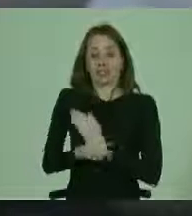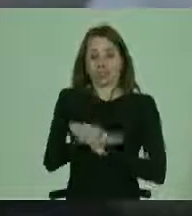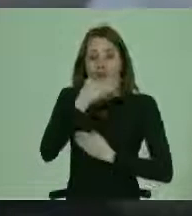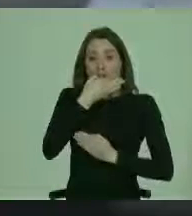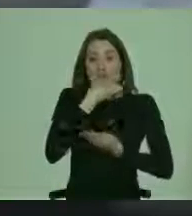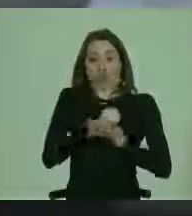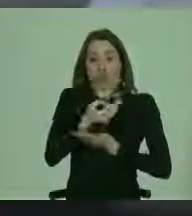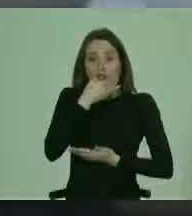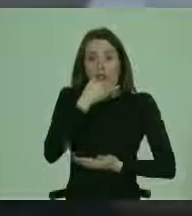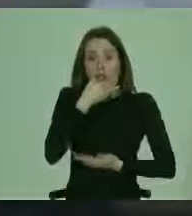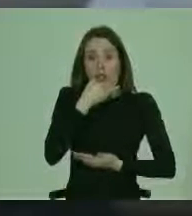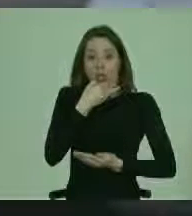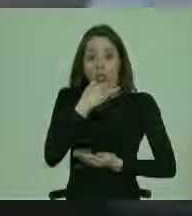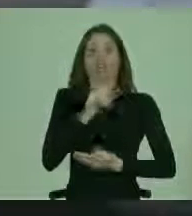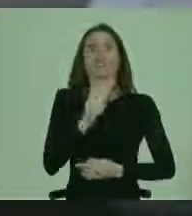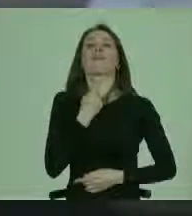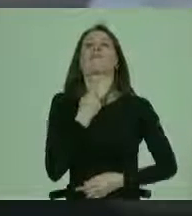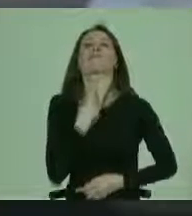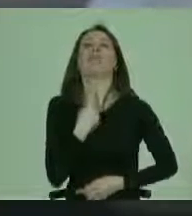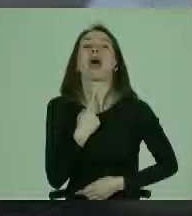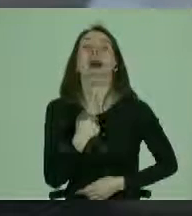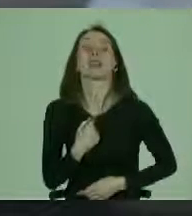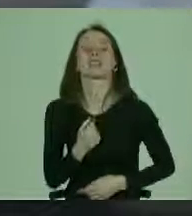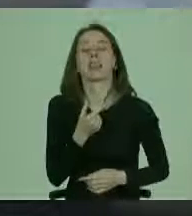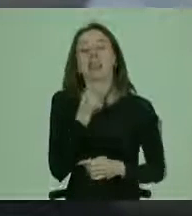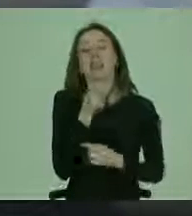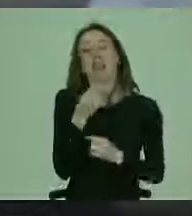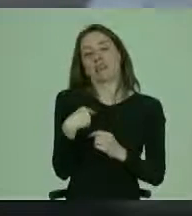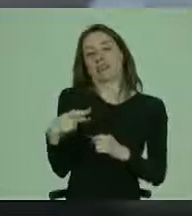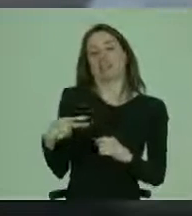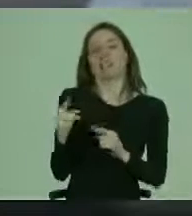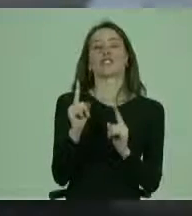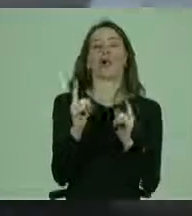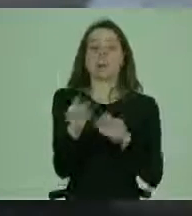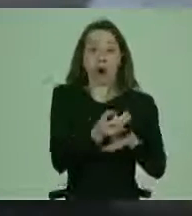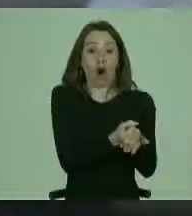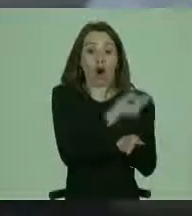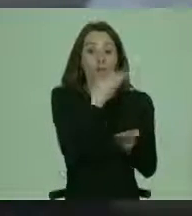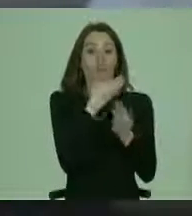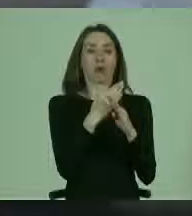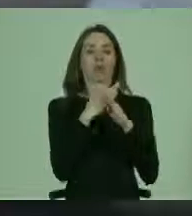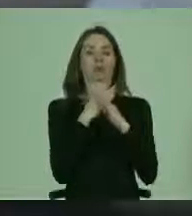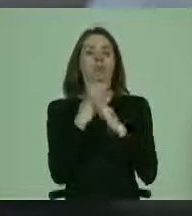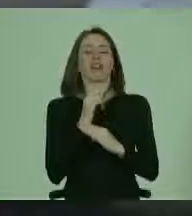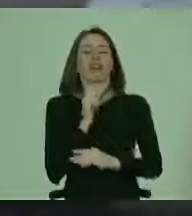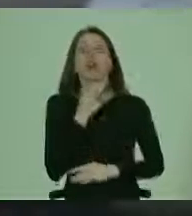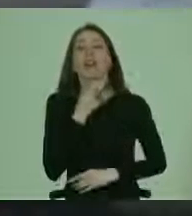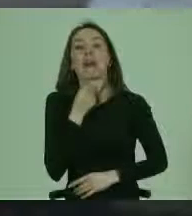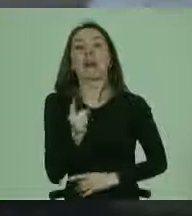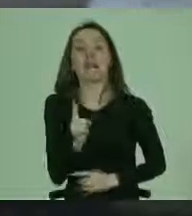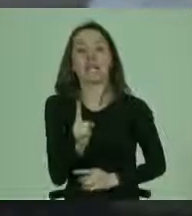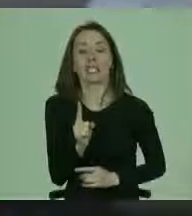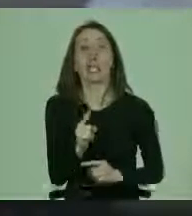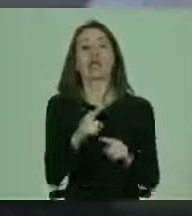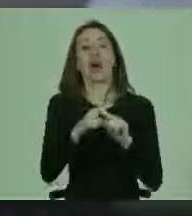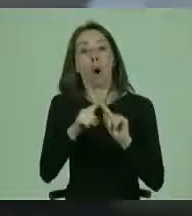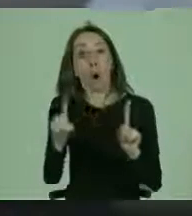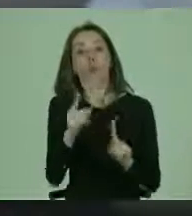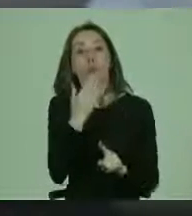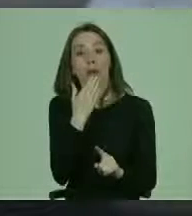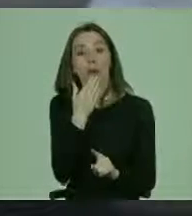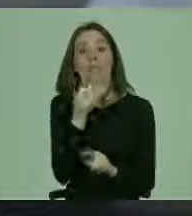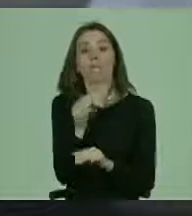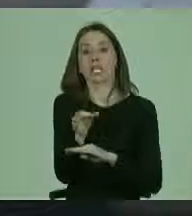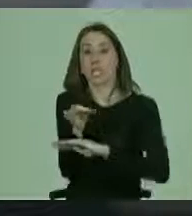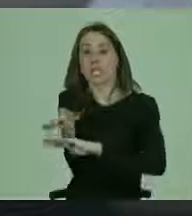líbido, la intención sexual de una persona, incluso también la ingesta de medicamentos